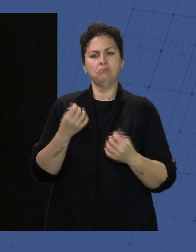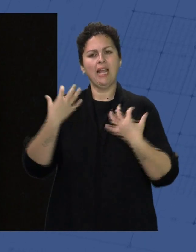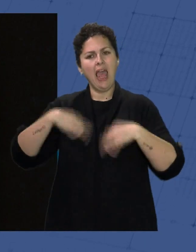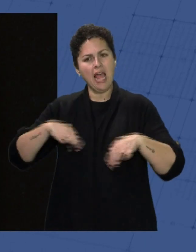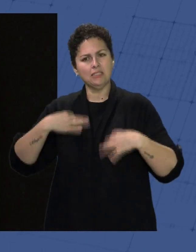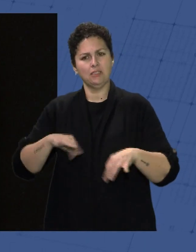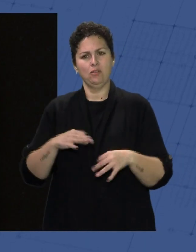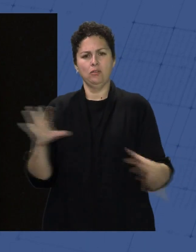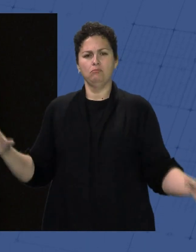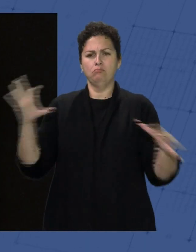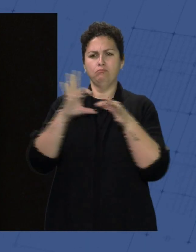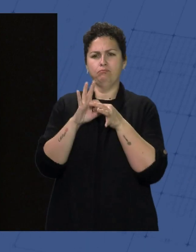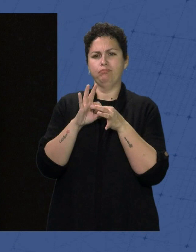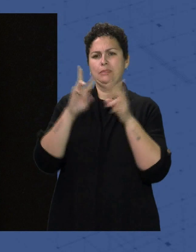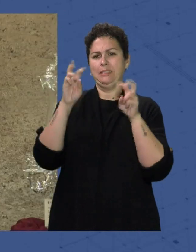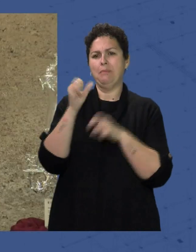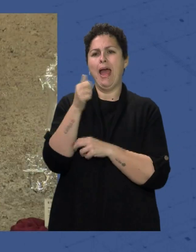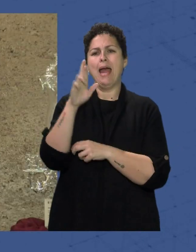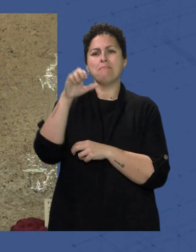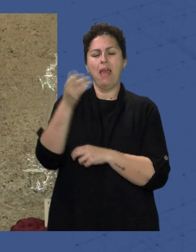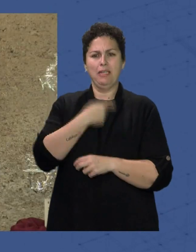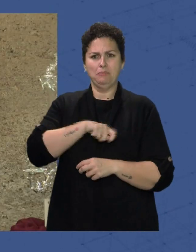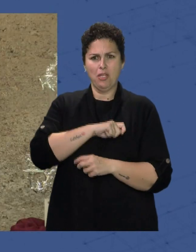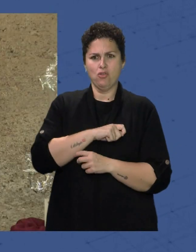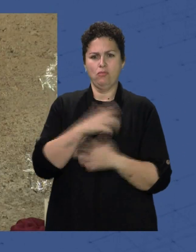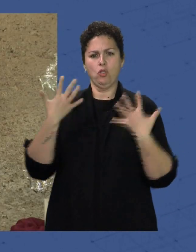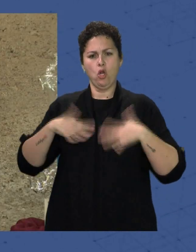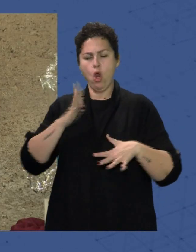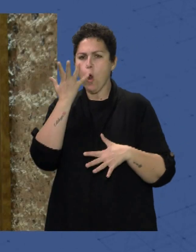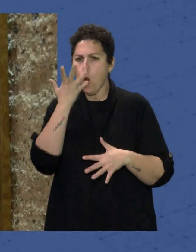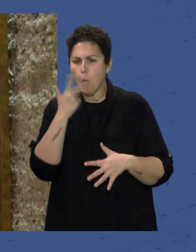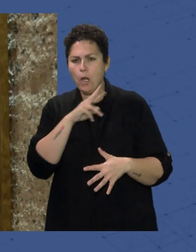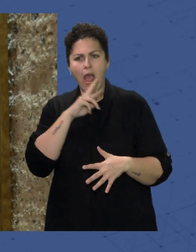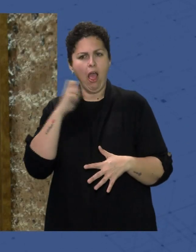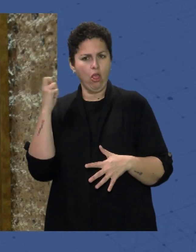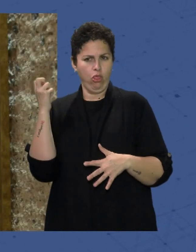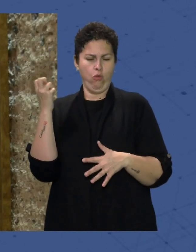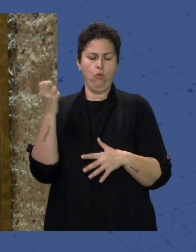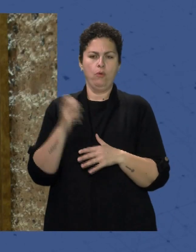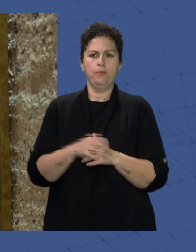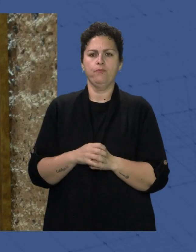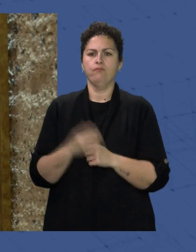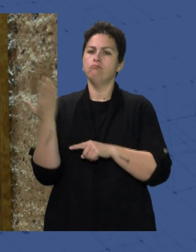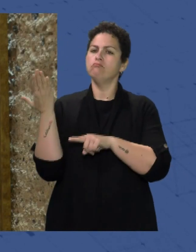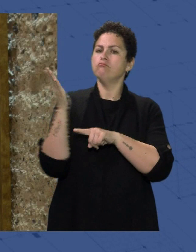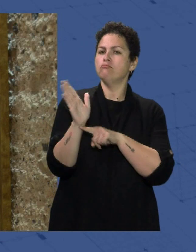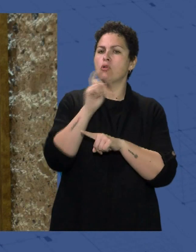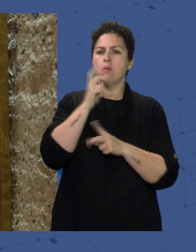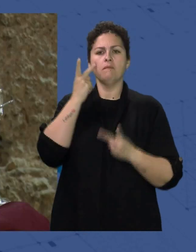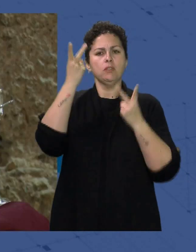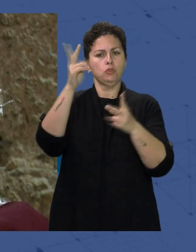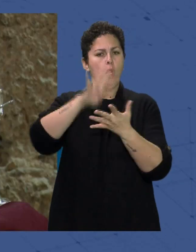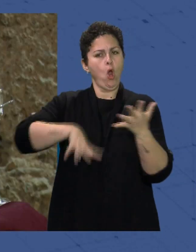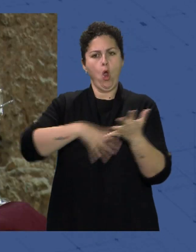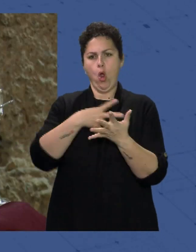uniforme de la Armada Española Y confeccionado en tela sarga azul marino con bondonadura simple La muestra podrá visitarse en el horario habitual